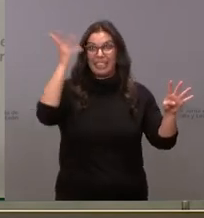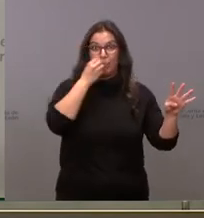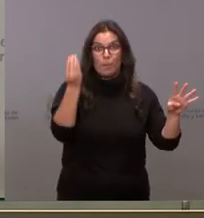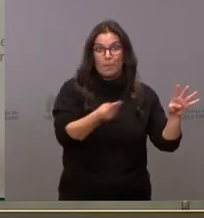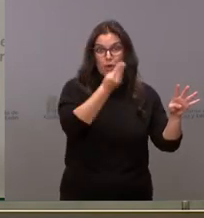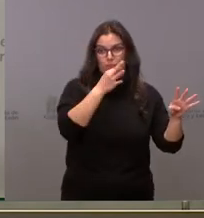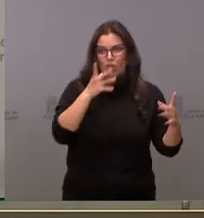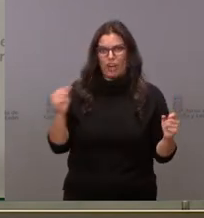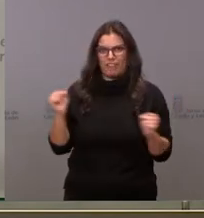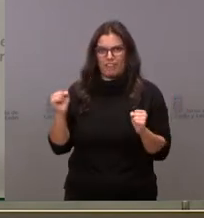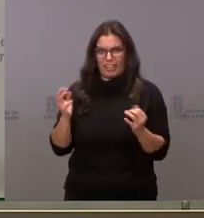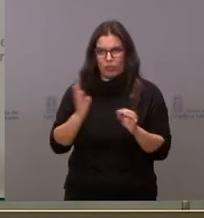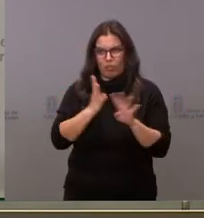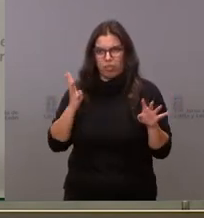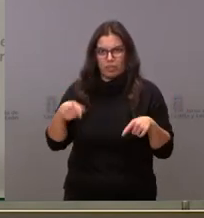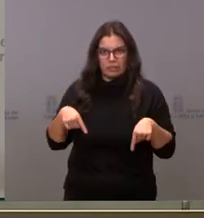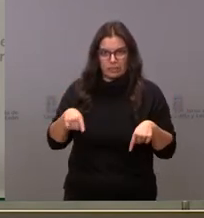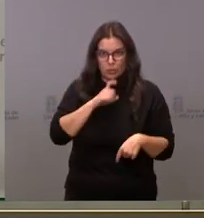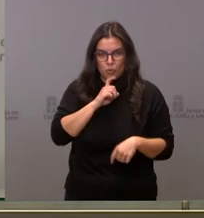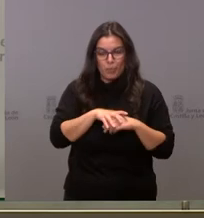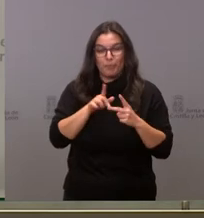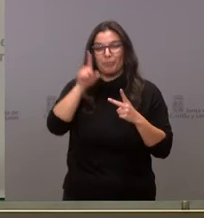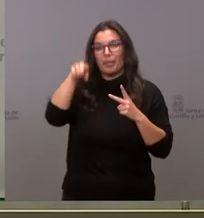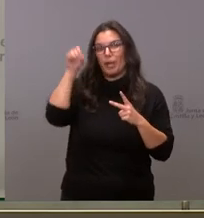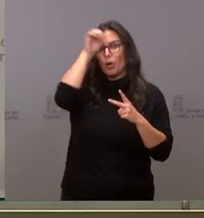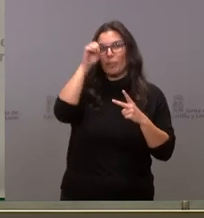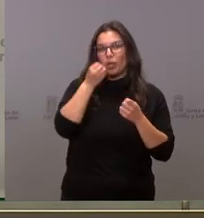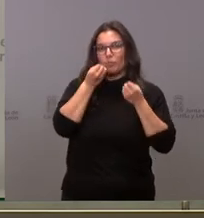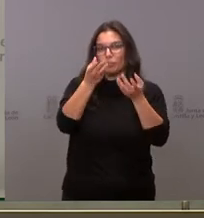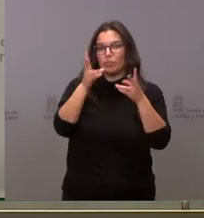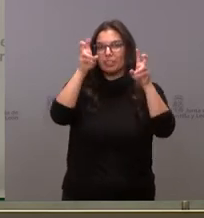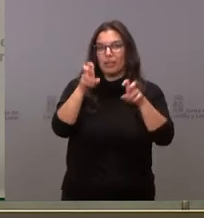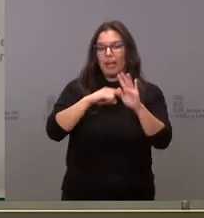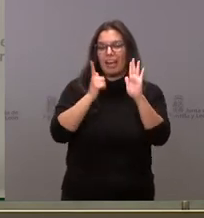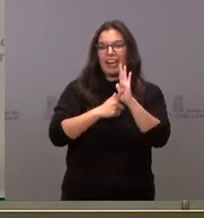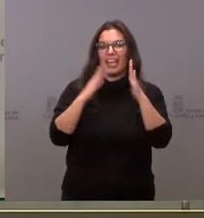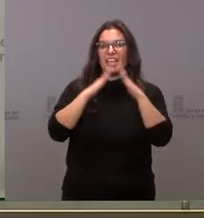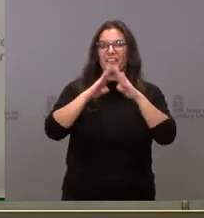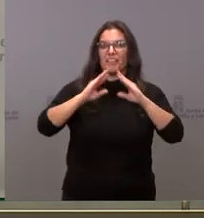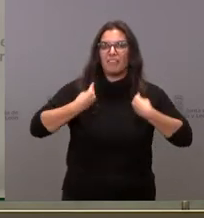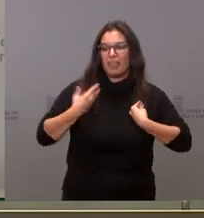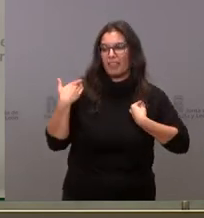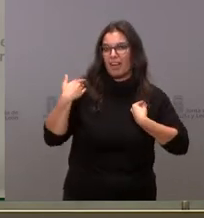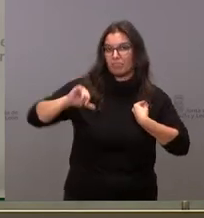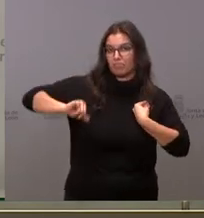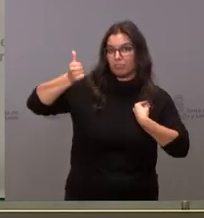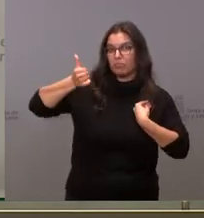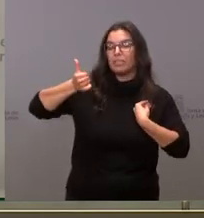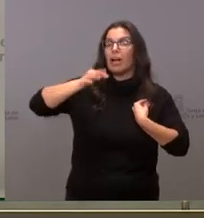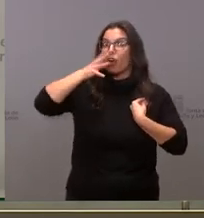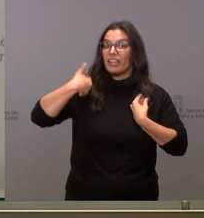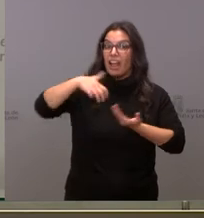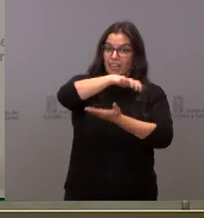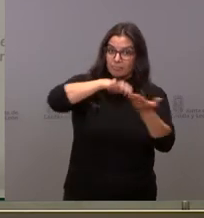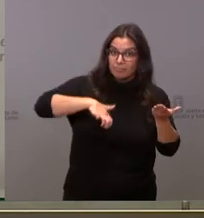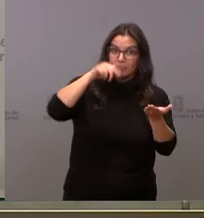sobre la ley de la vivienda aprobada estos días a ver ahora que ya hay texto que es lo que opina la Junta de Castilla y León y como